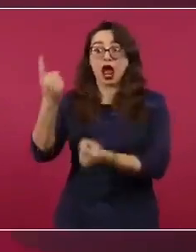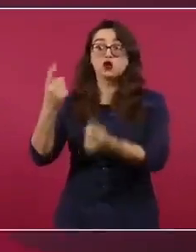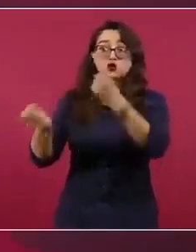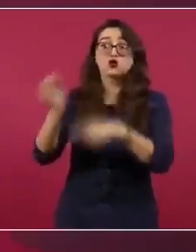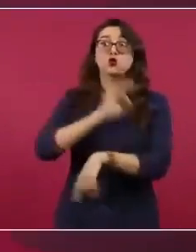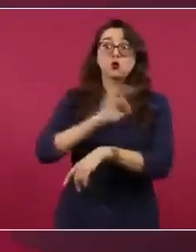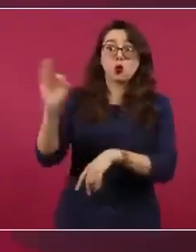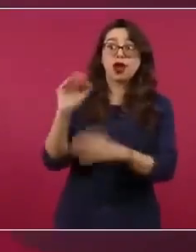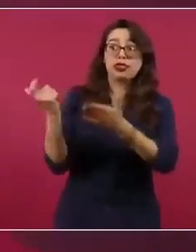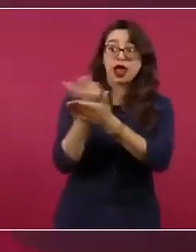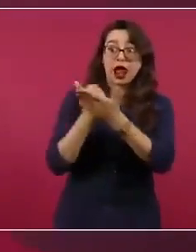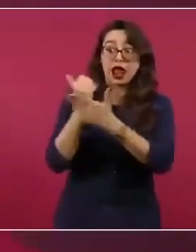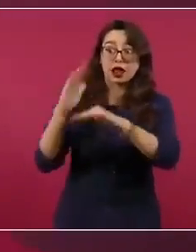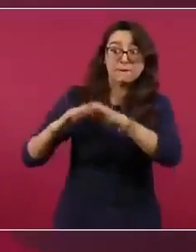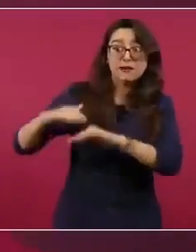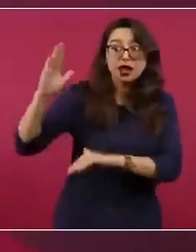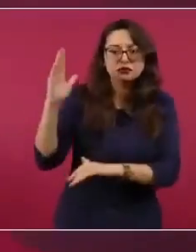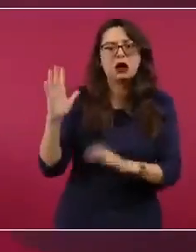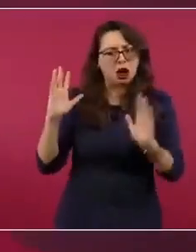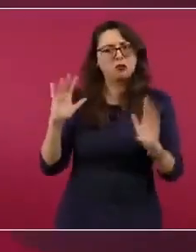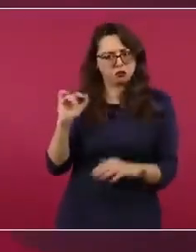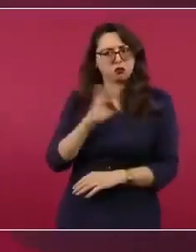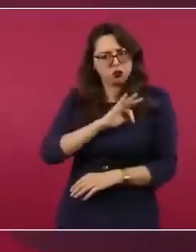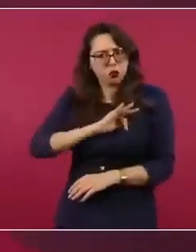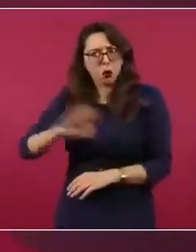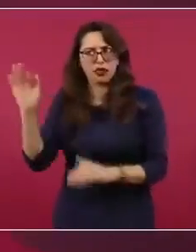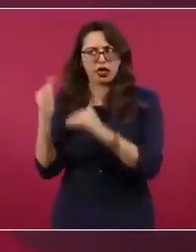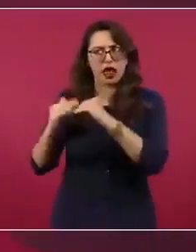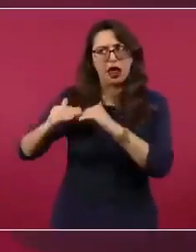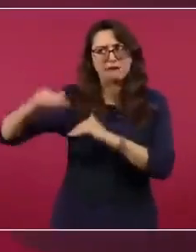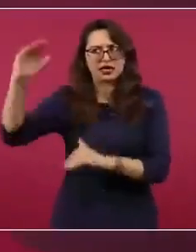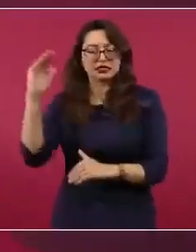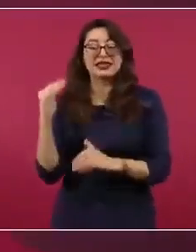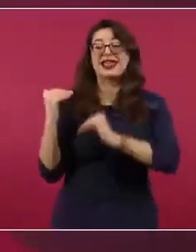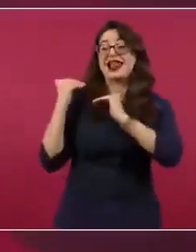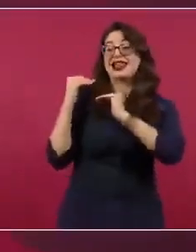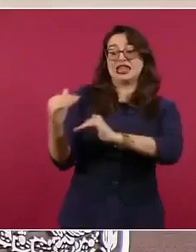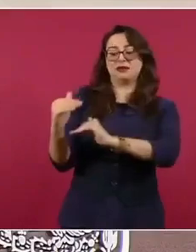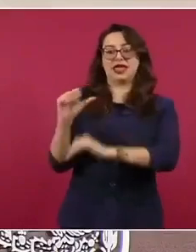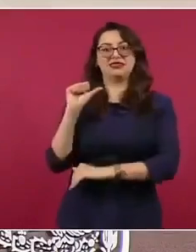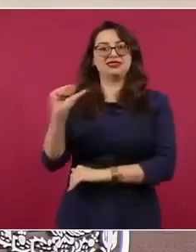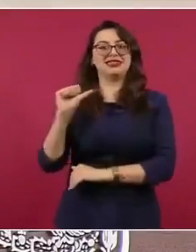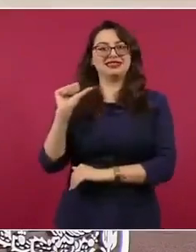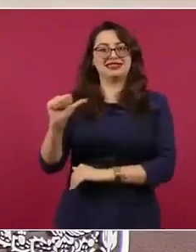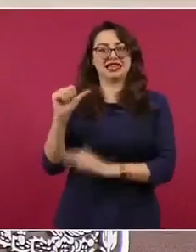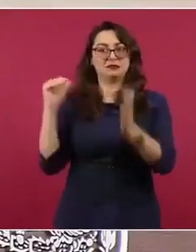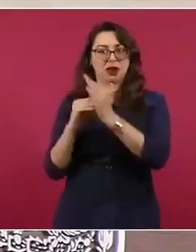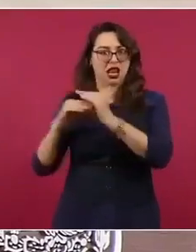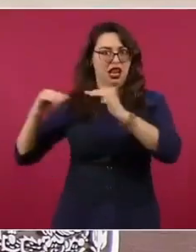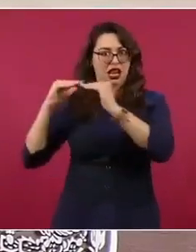gana más va a tener también aumento, pero nadie va a ganar menos de 16 mil,